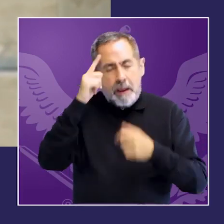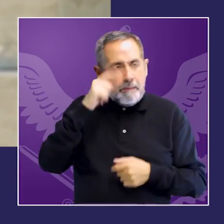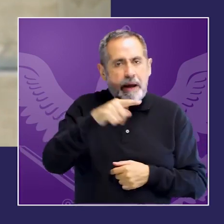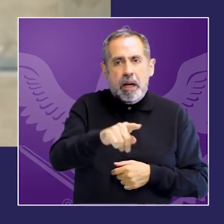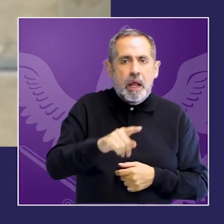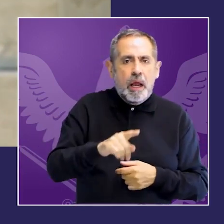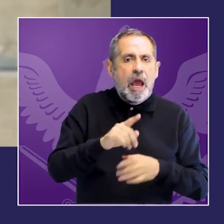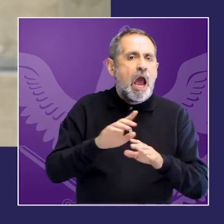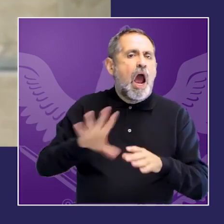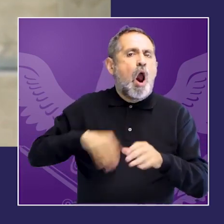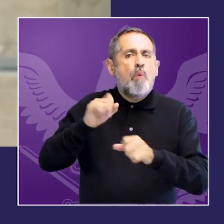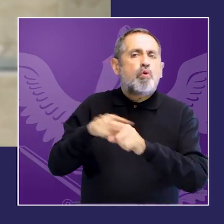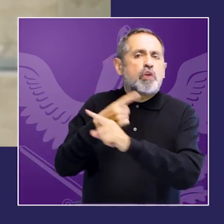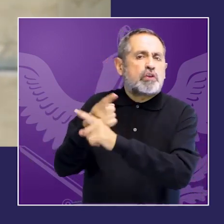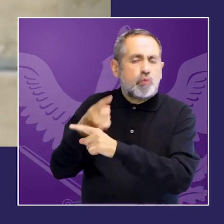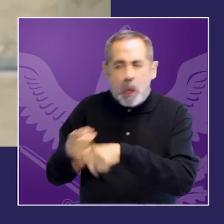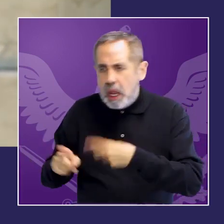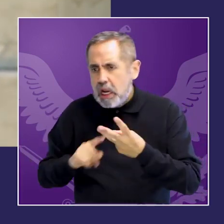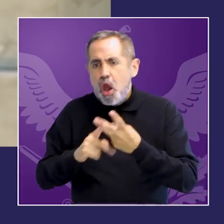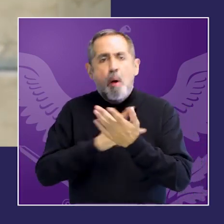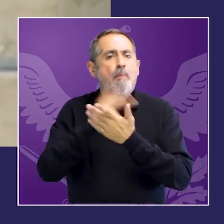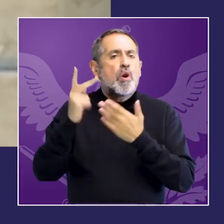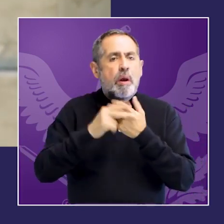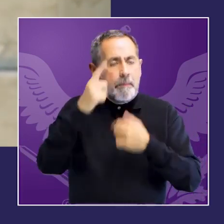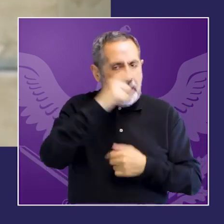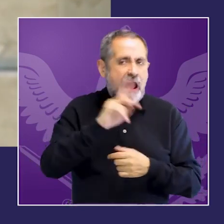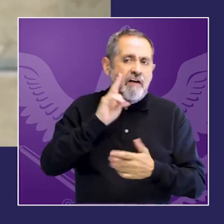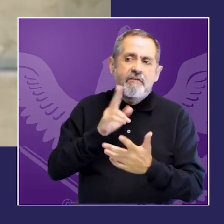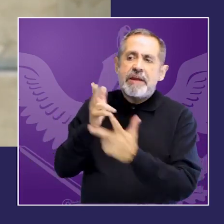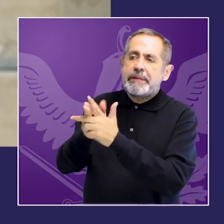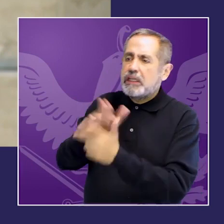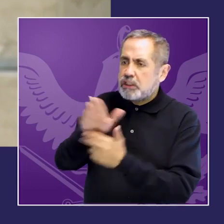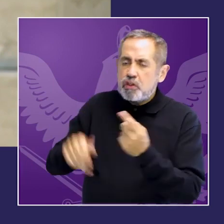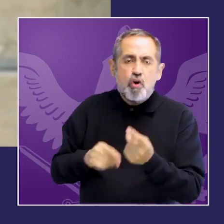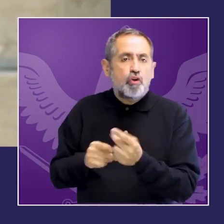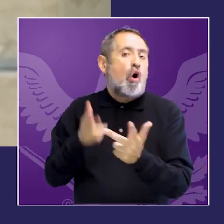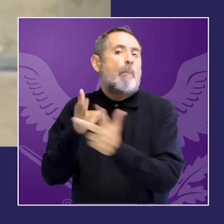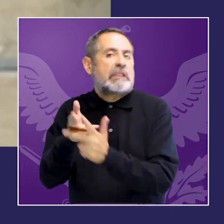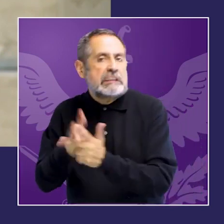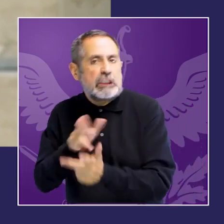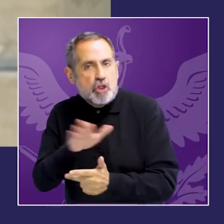hay programas para femicidios y homicidios así como hay